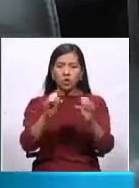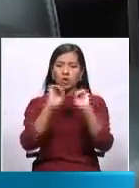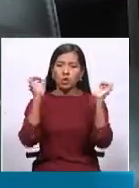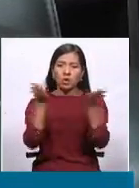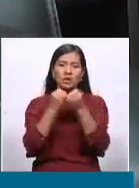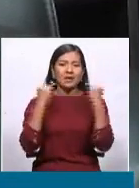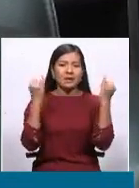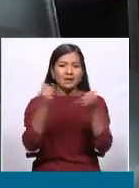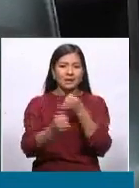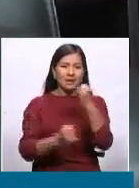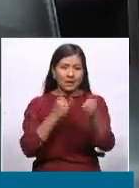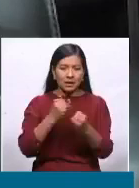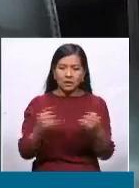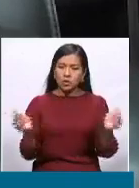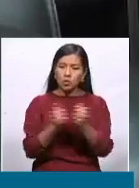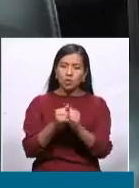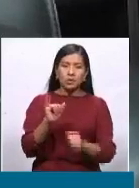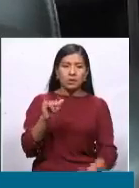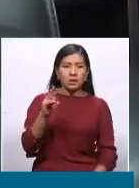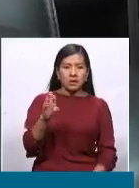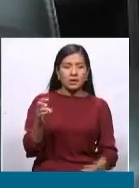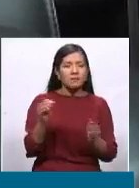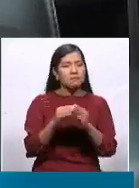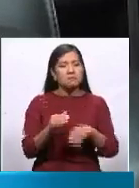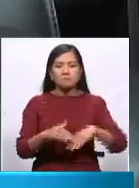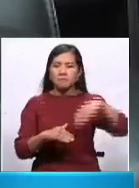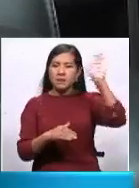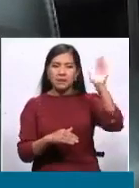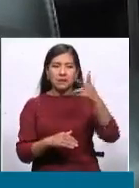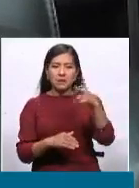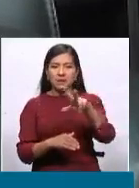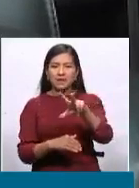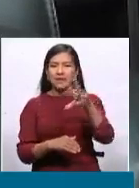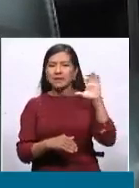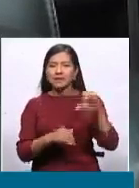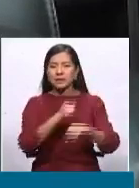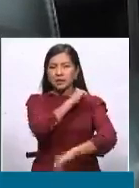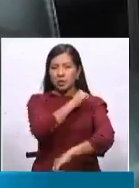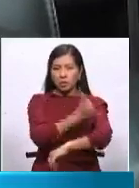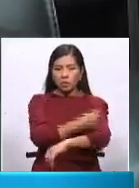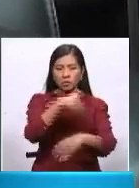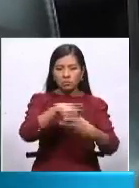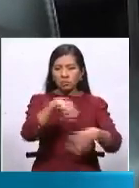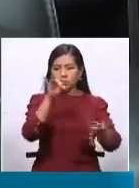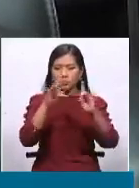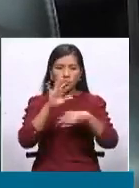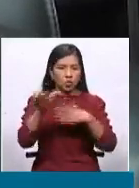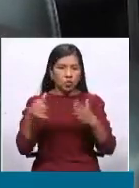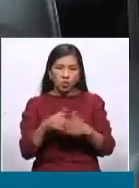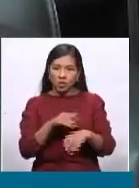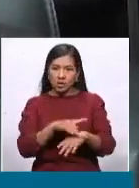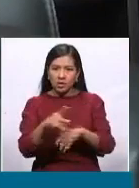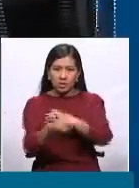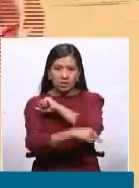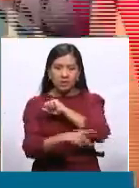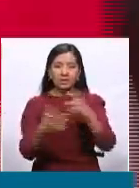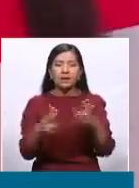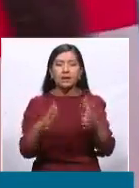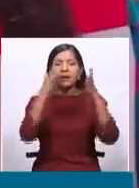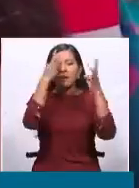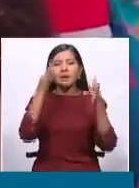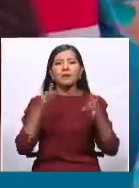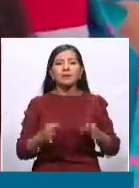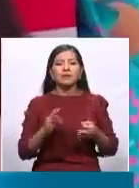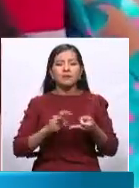internacionales, conjuntamente el INE, y más de 300 autoridades electas de todo el territorio nacional, se ha determinado como